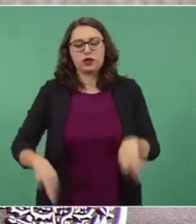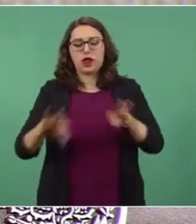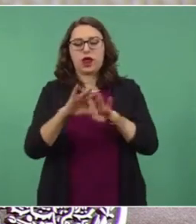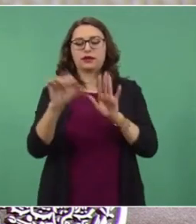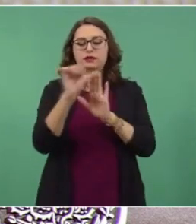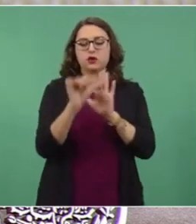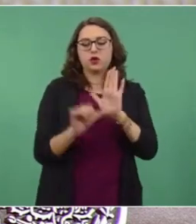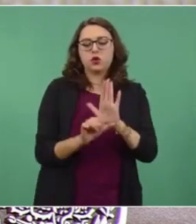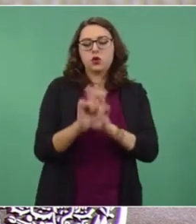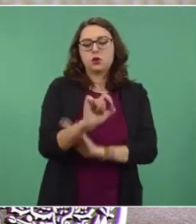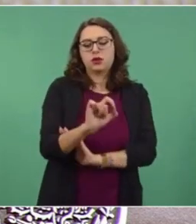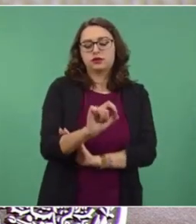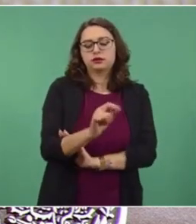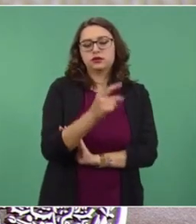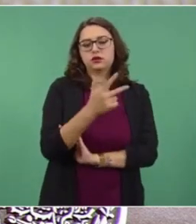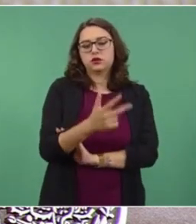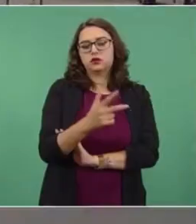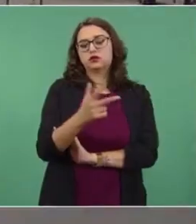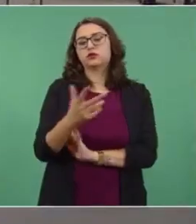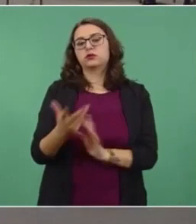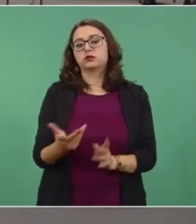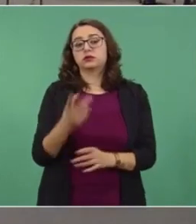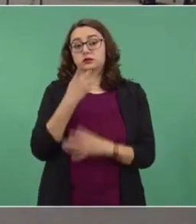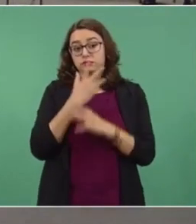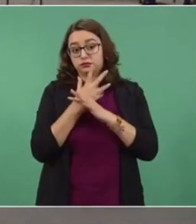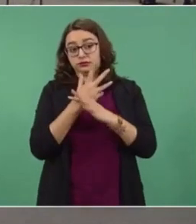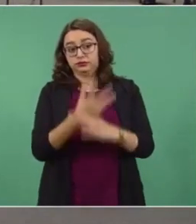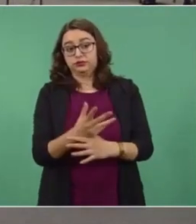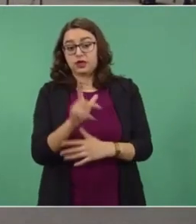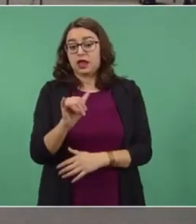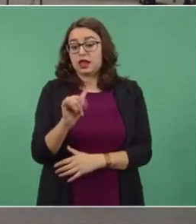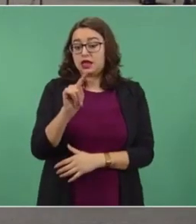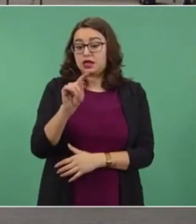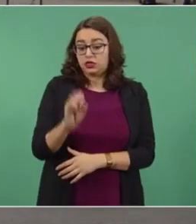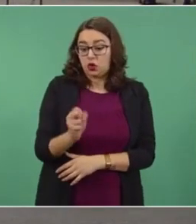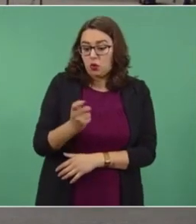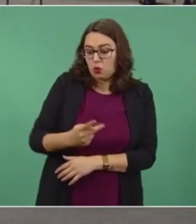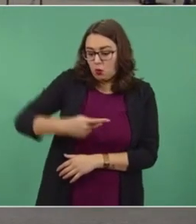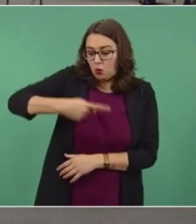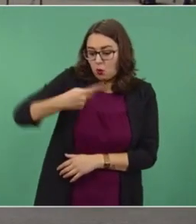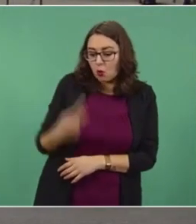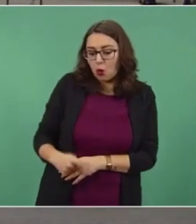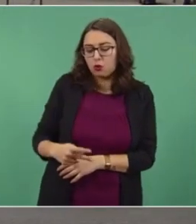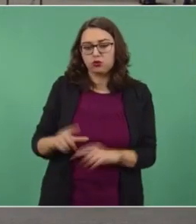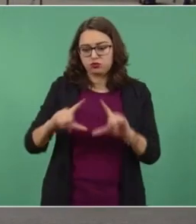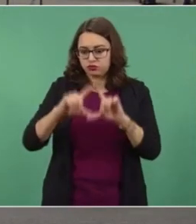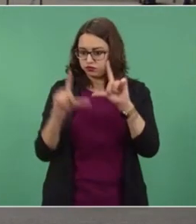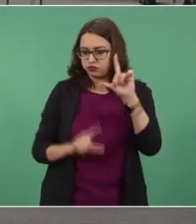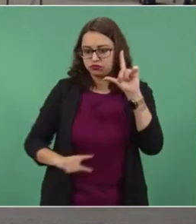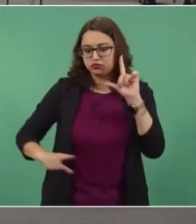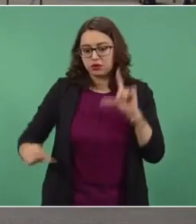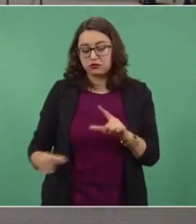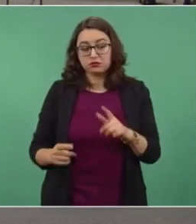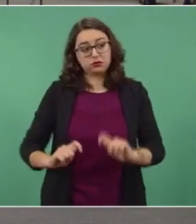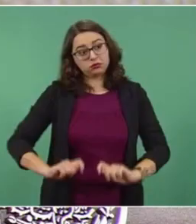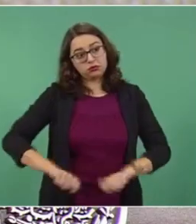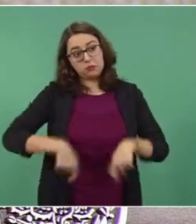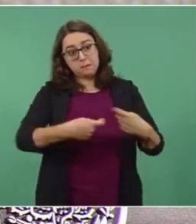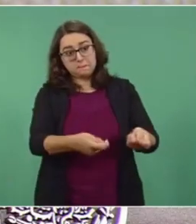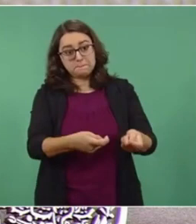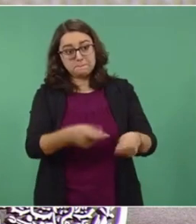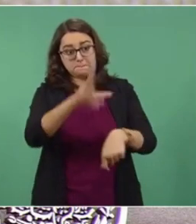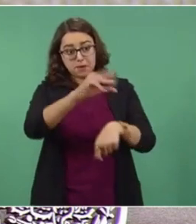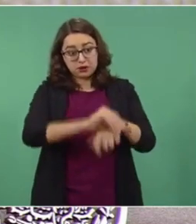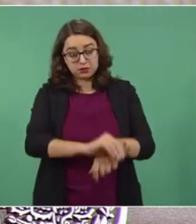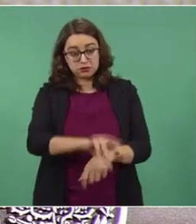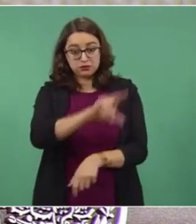mencionan que el litio es propiedad de la nación, no se otorgarán concesiones y no constituirá